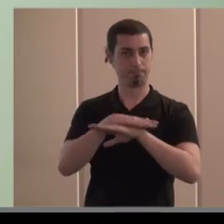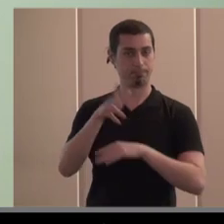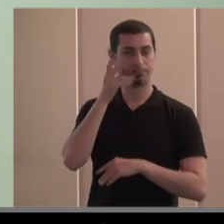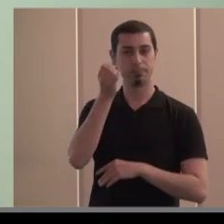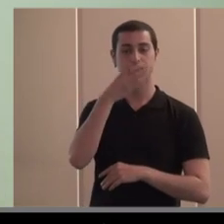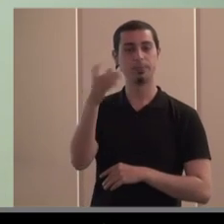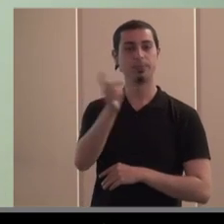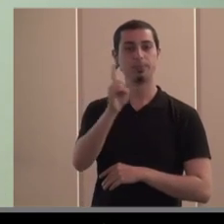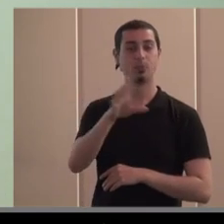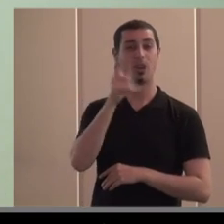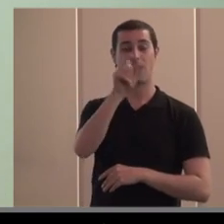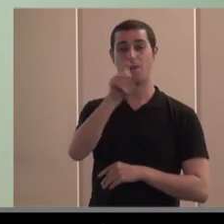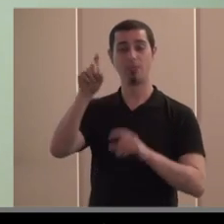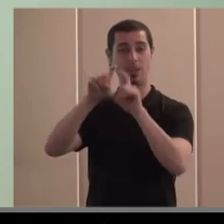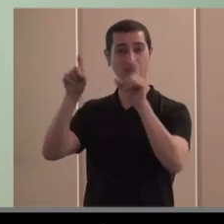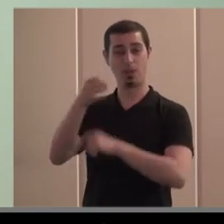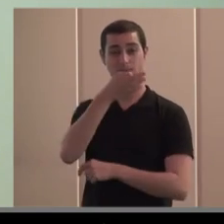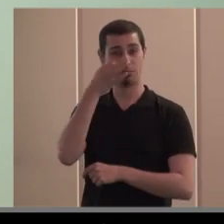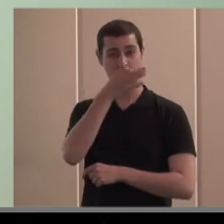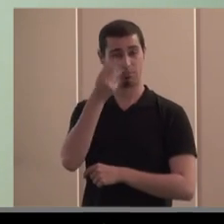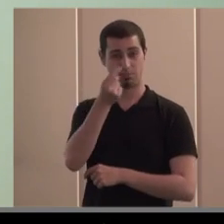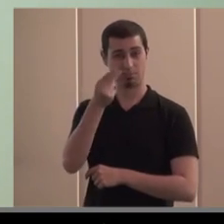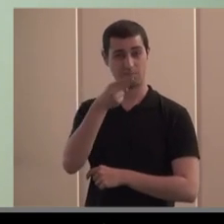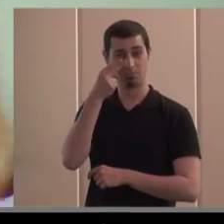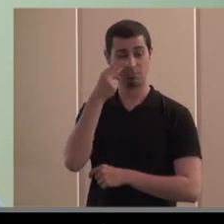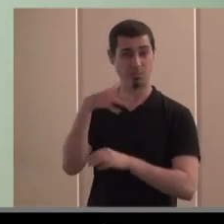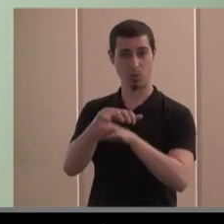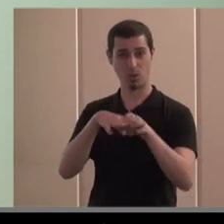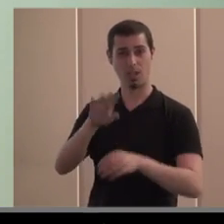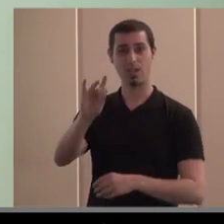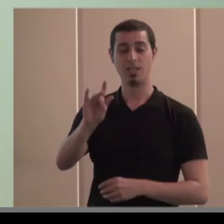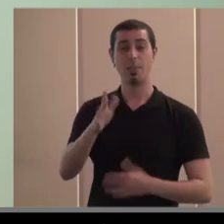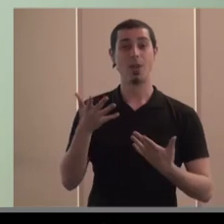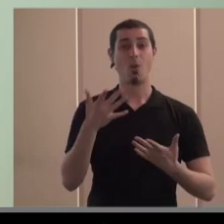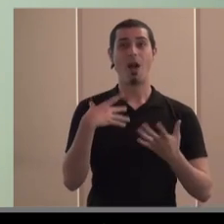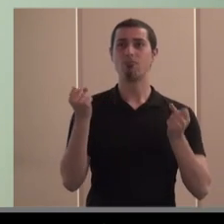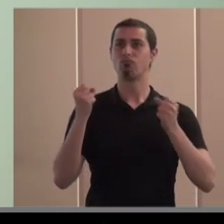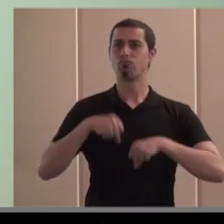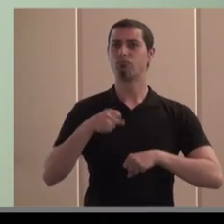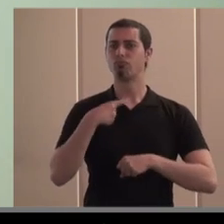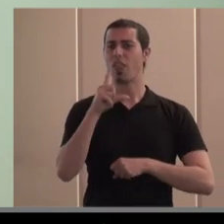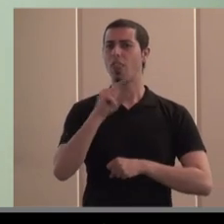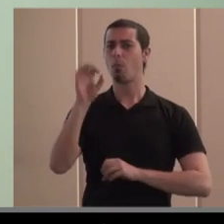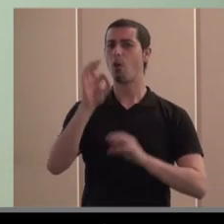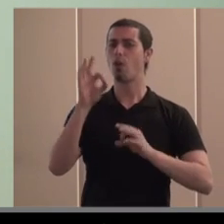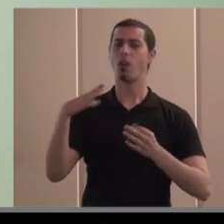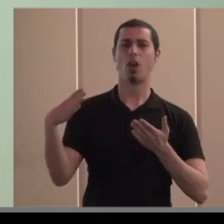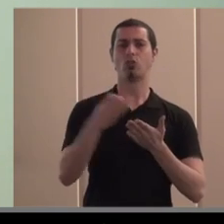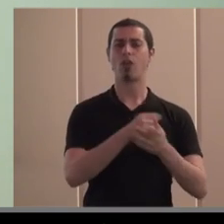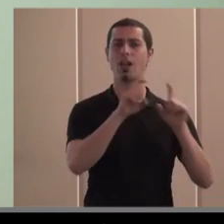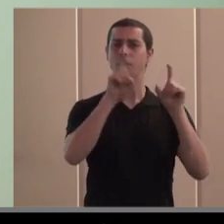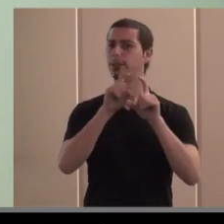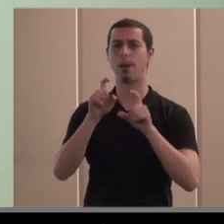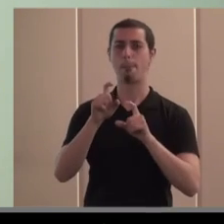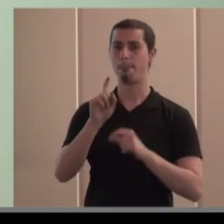ánimo de lucro por acciones que cotizan en bolsa que son las mayoritarias pero no conforman el 100% del tejido empresarial